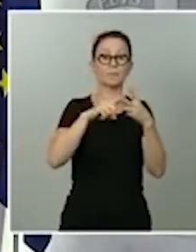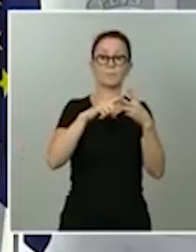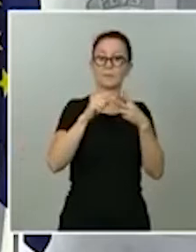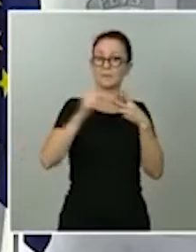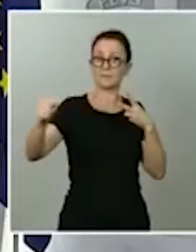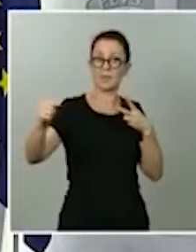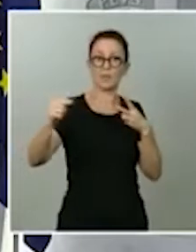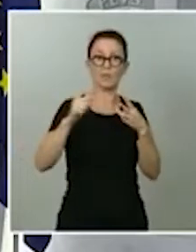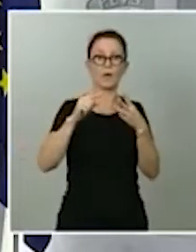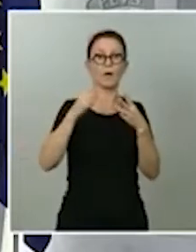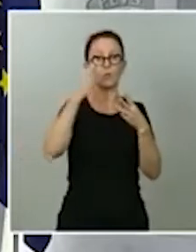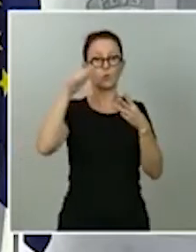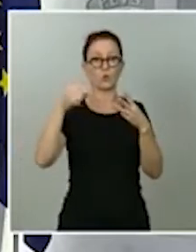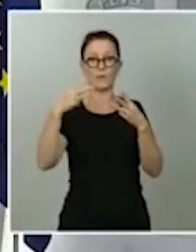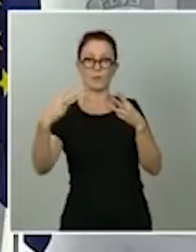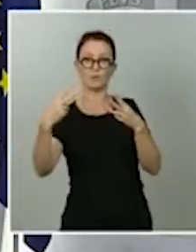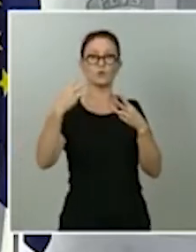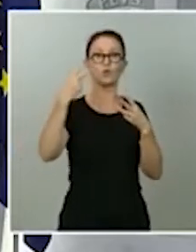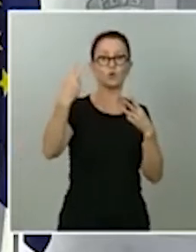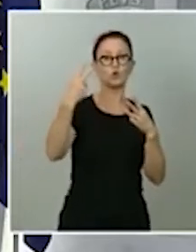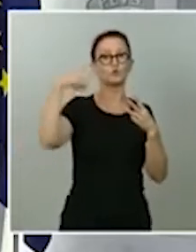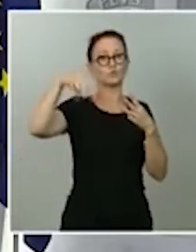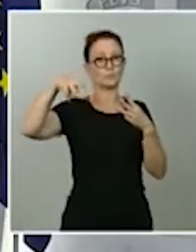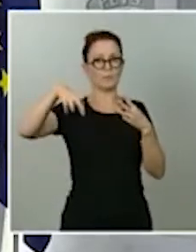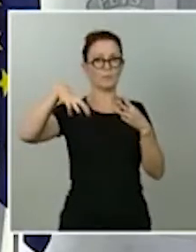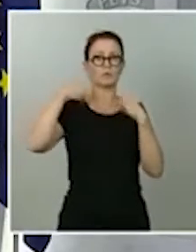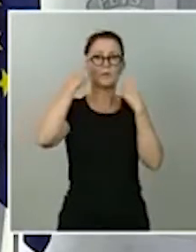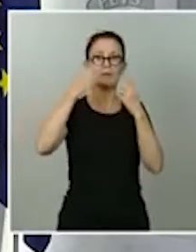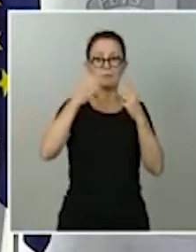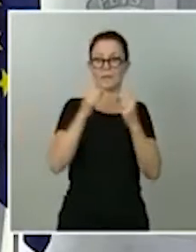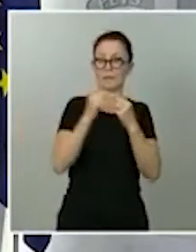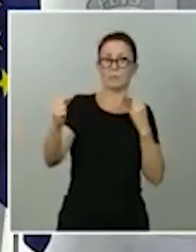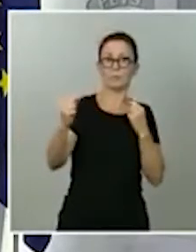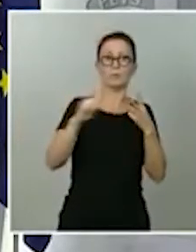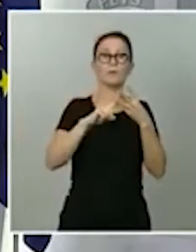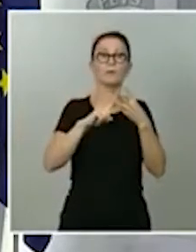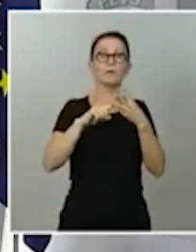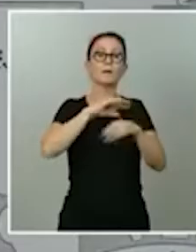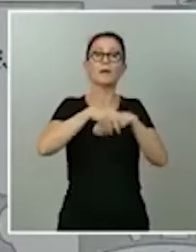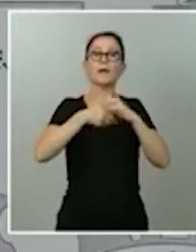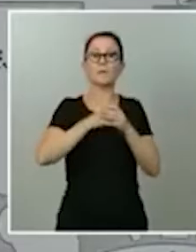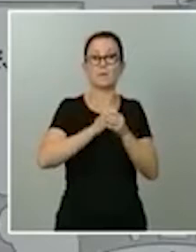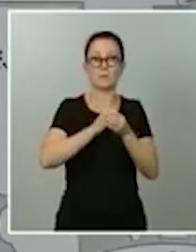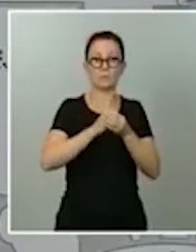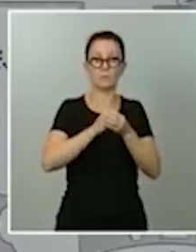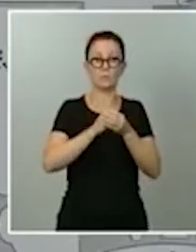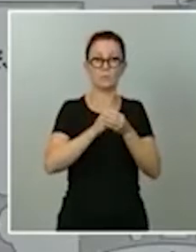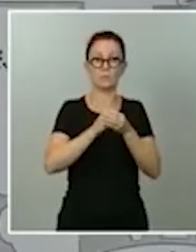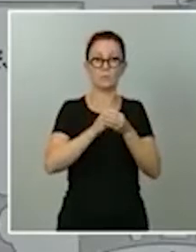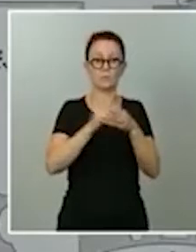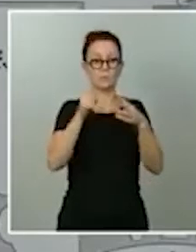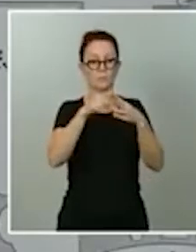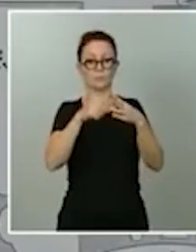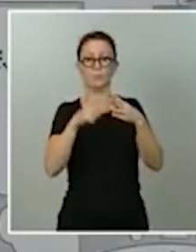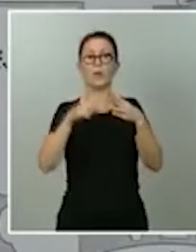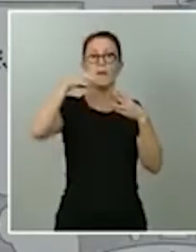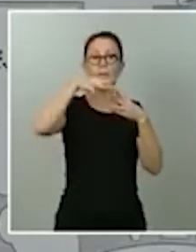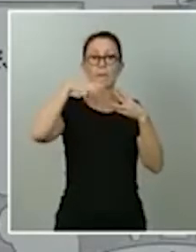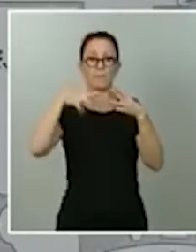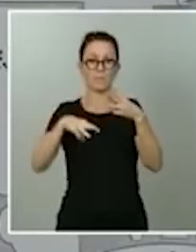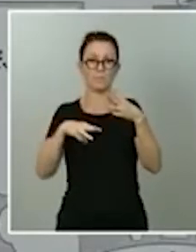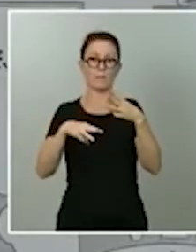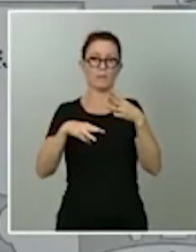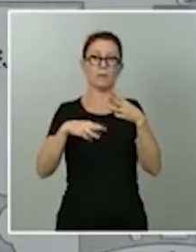distancia a dos metros, y sin duda alguna también el lavado de manos. Esa es la fórmula. Así doblegamos la curva. Y así vamos a volver a doblegar la curva